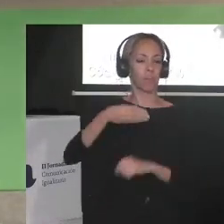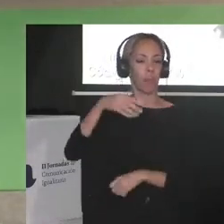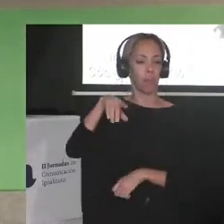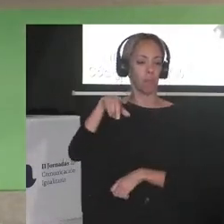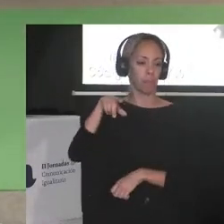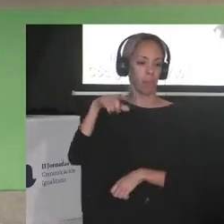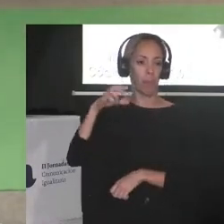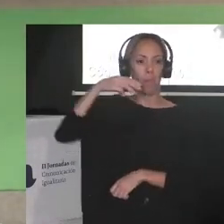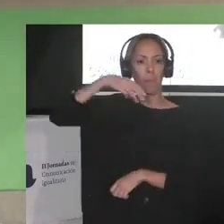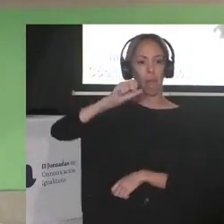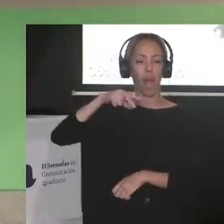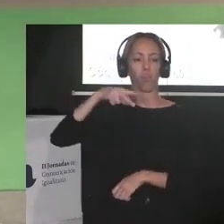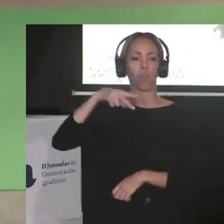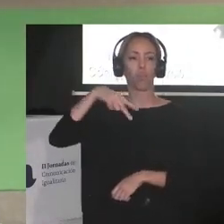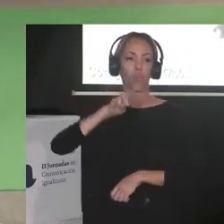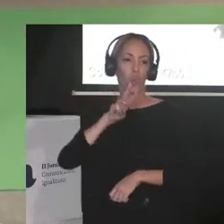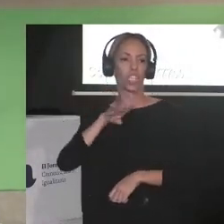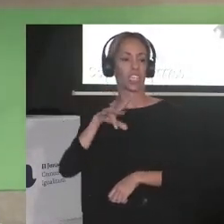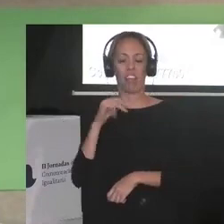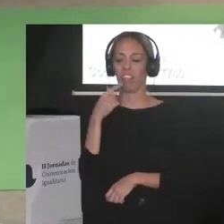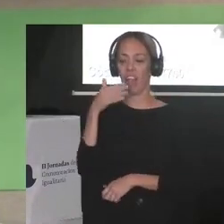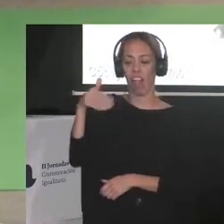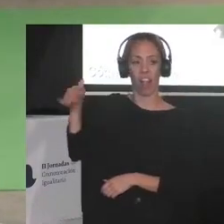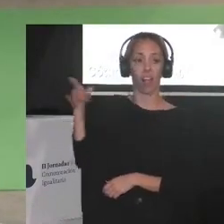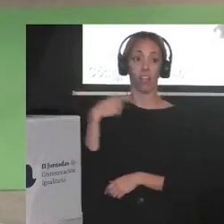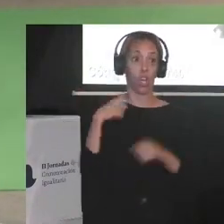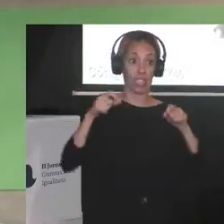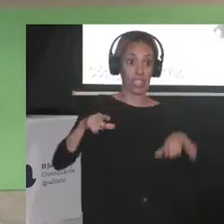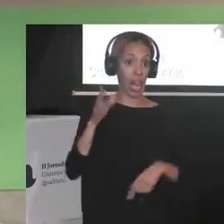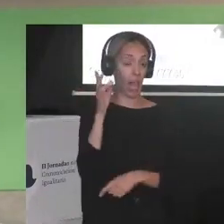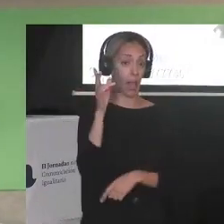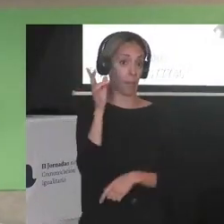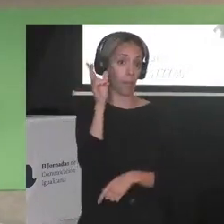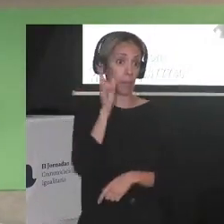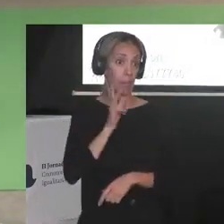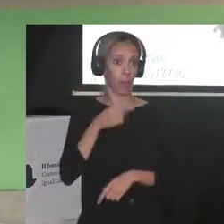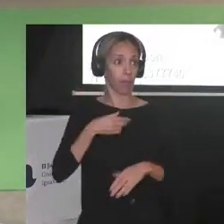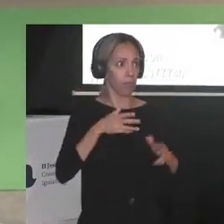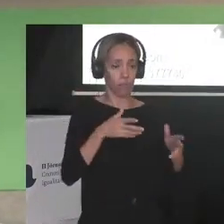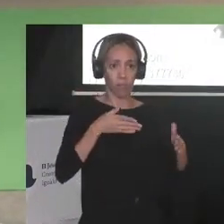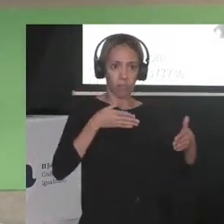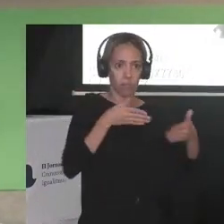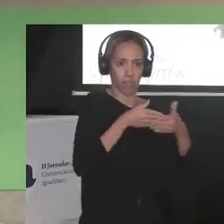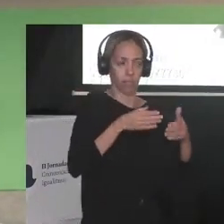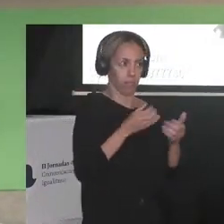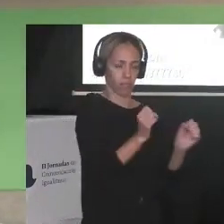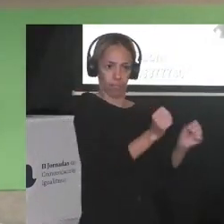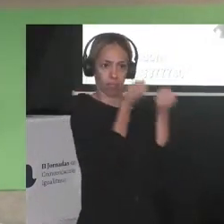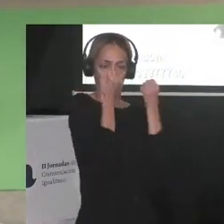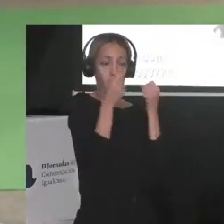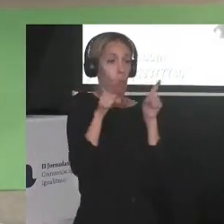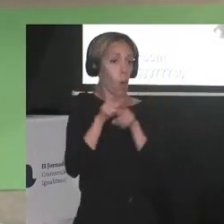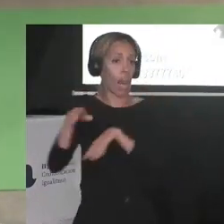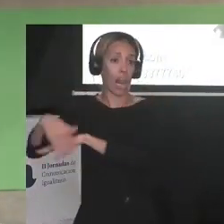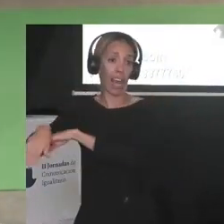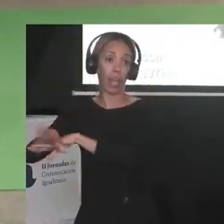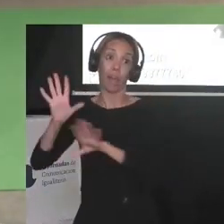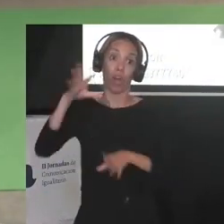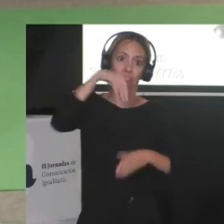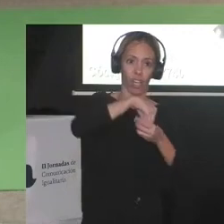las echaron, a mí no me dejaron entrar a la sala, VIP, o lo mismo que nos pasa por la calle, pero dentro del congreso feminista.